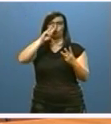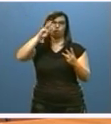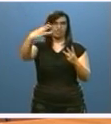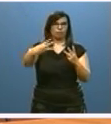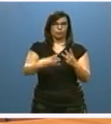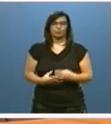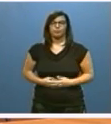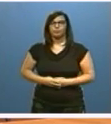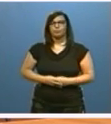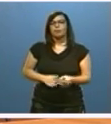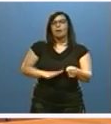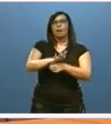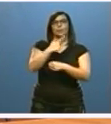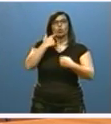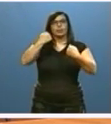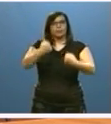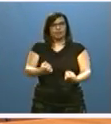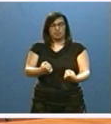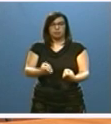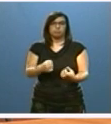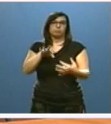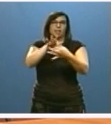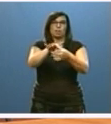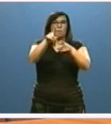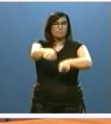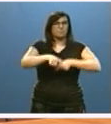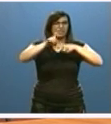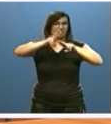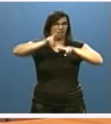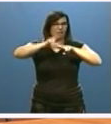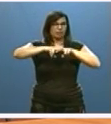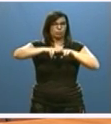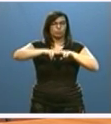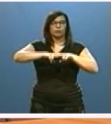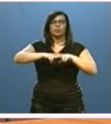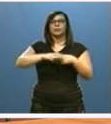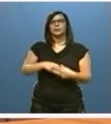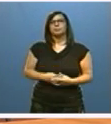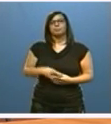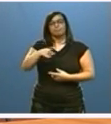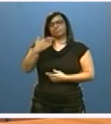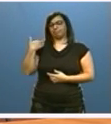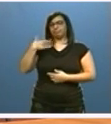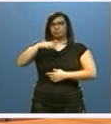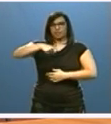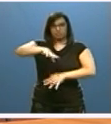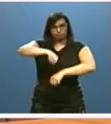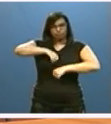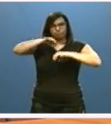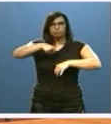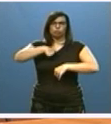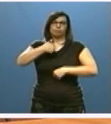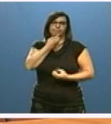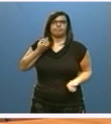En el ámbito de la energía y en relación a la minería del carbón, en la investidura expresé la voluntad de la Junta de